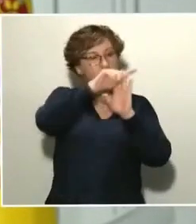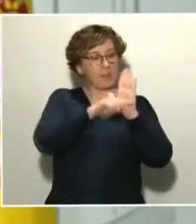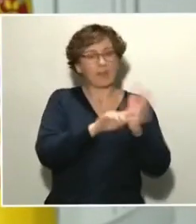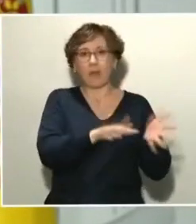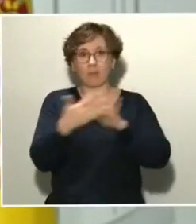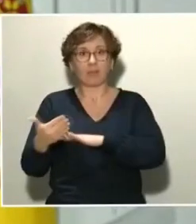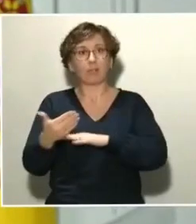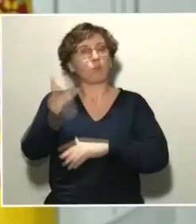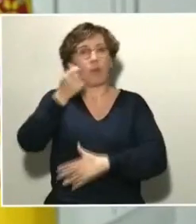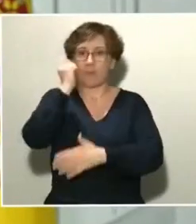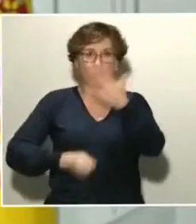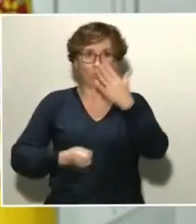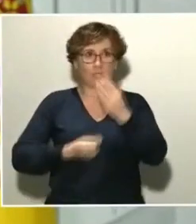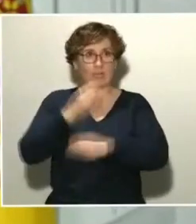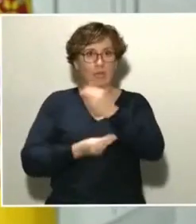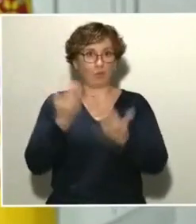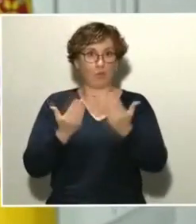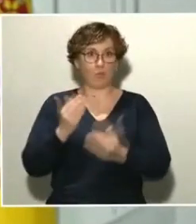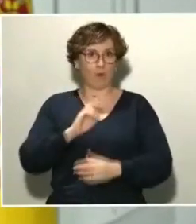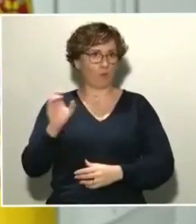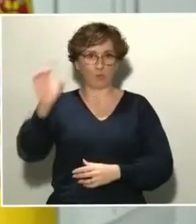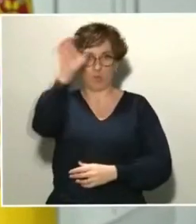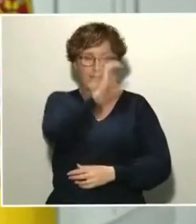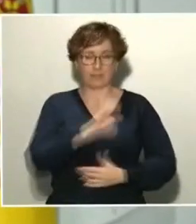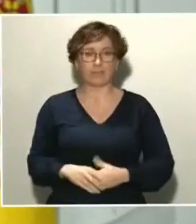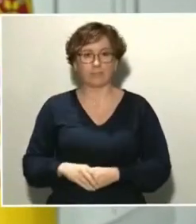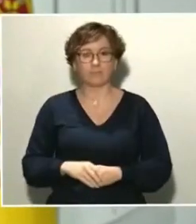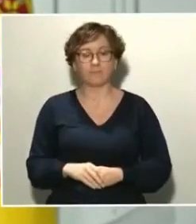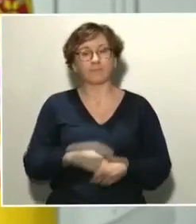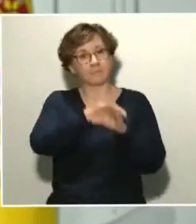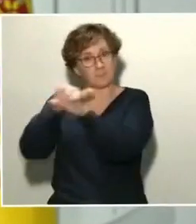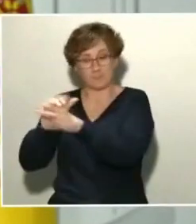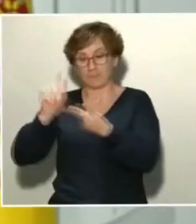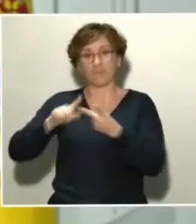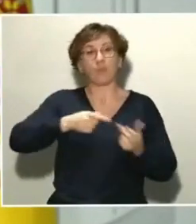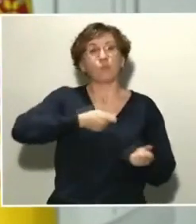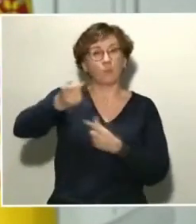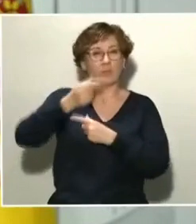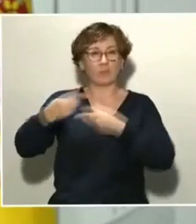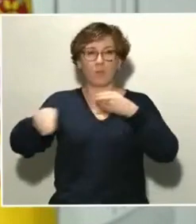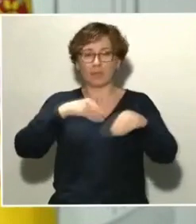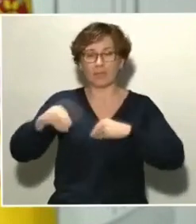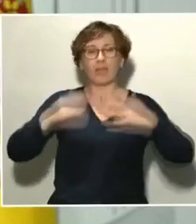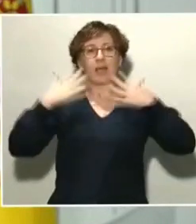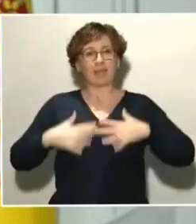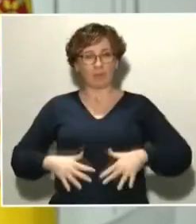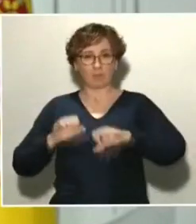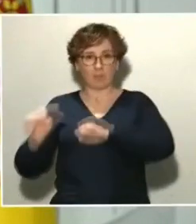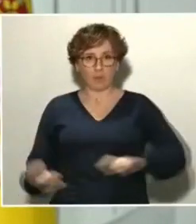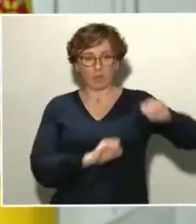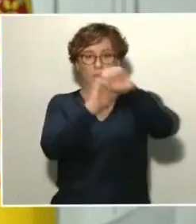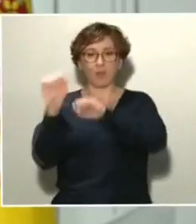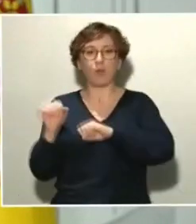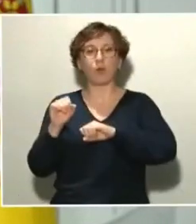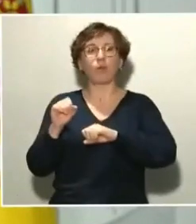ningún país. Respecto al suministro de materiales, equipos de protección, kits para hacer test rápidos,